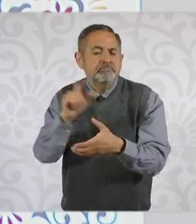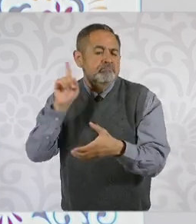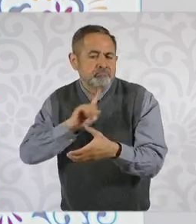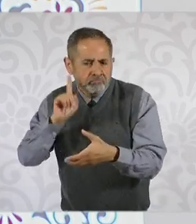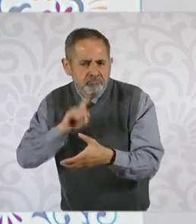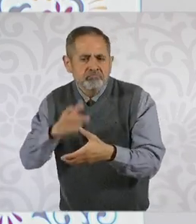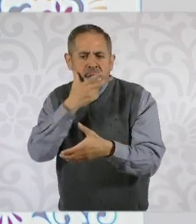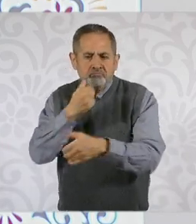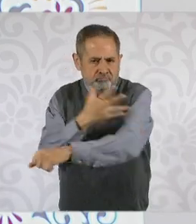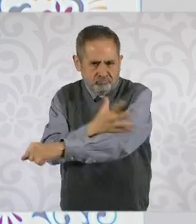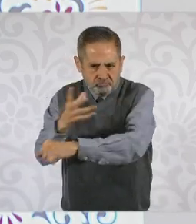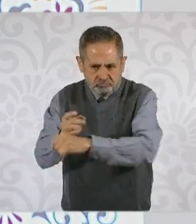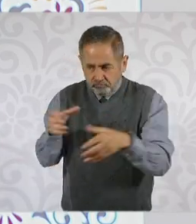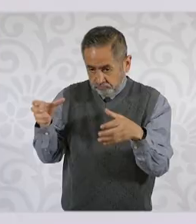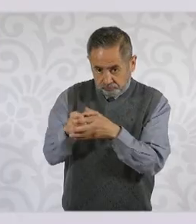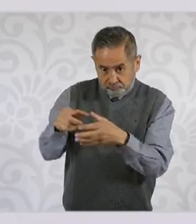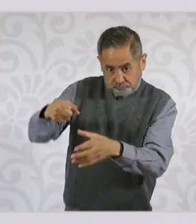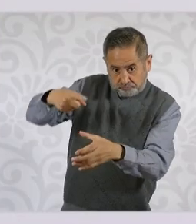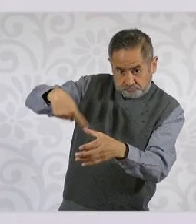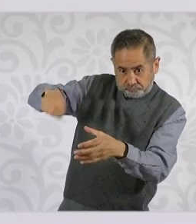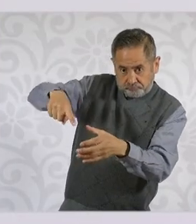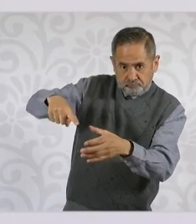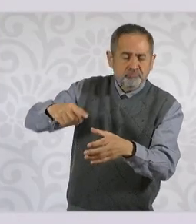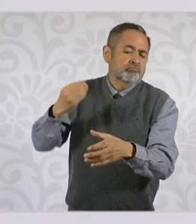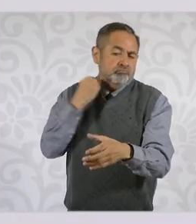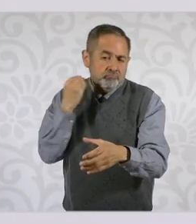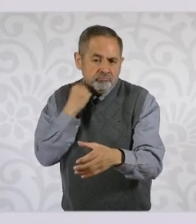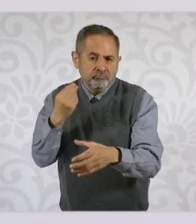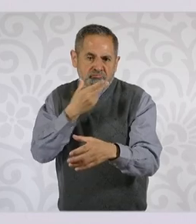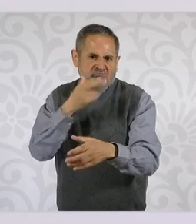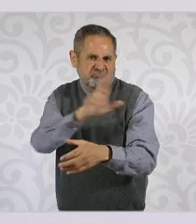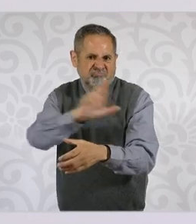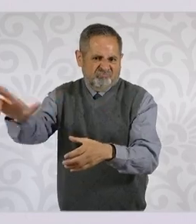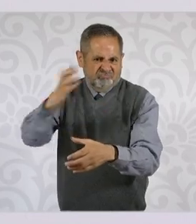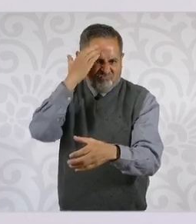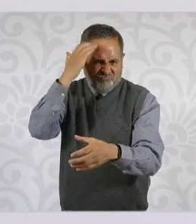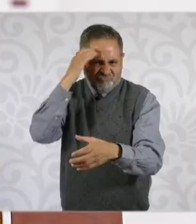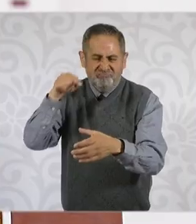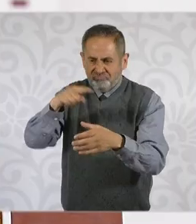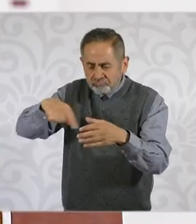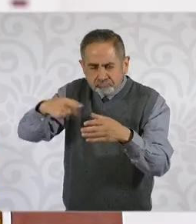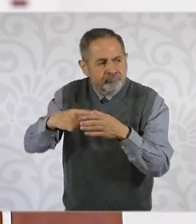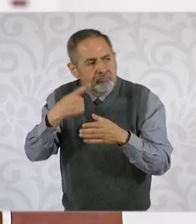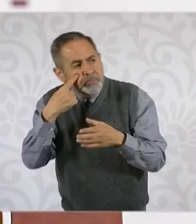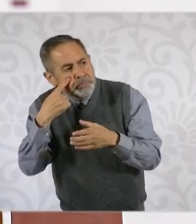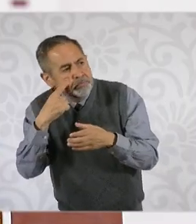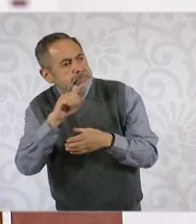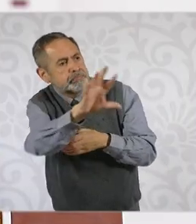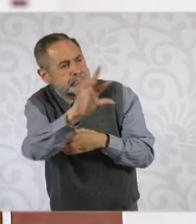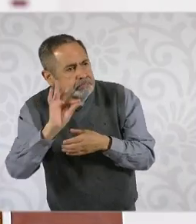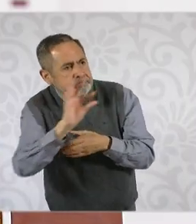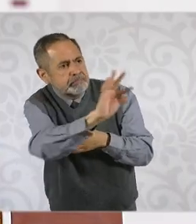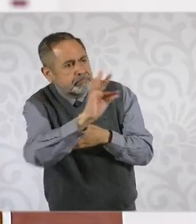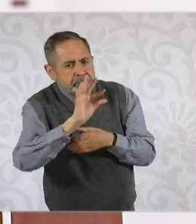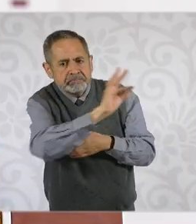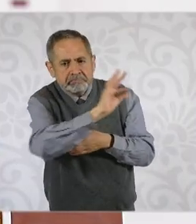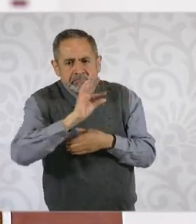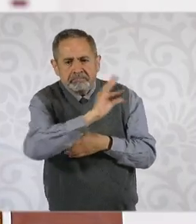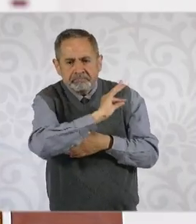hombres honestos, abogados, abogadas reconocidas, que van a seleccionar,